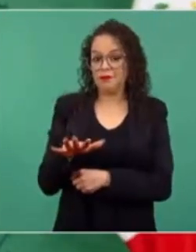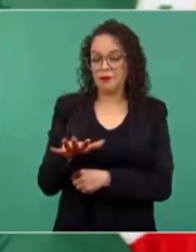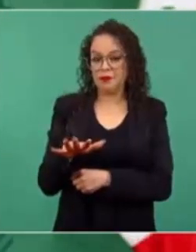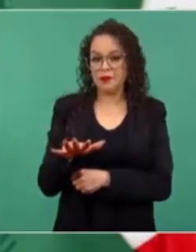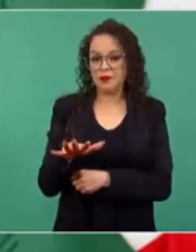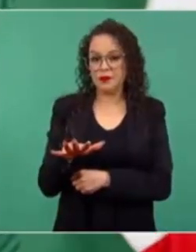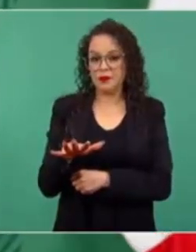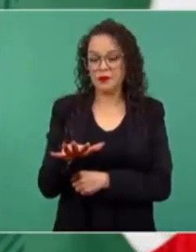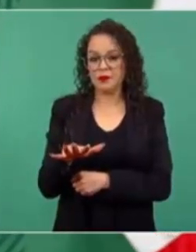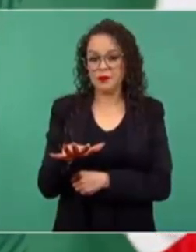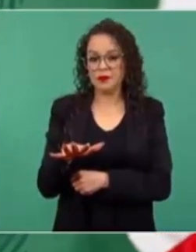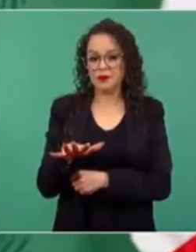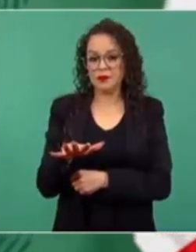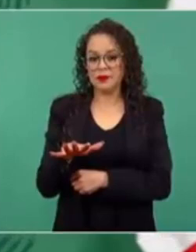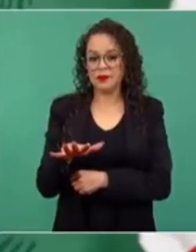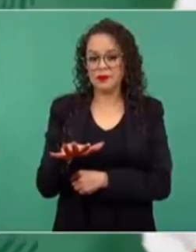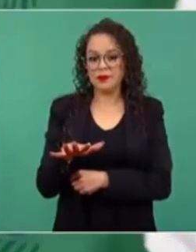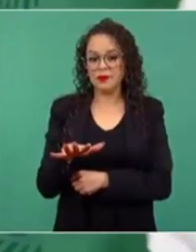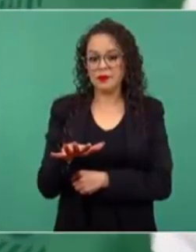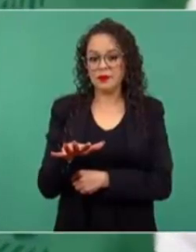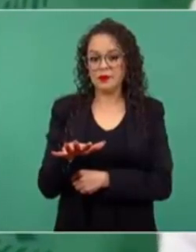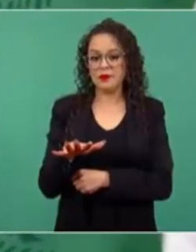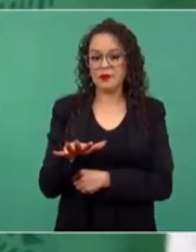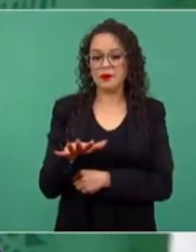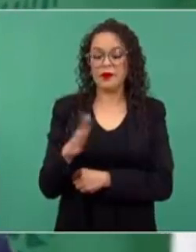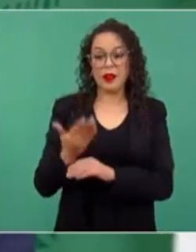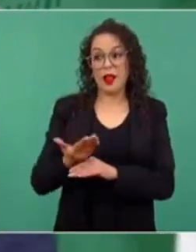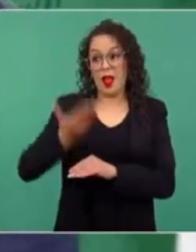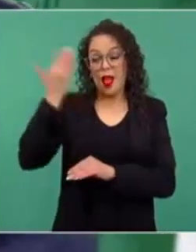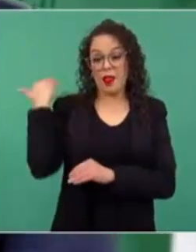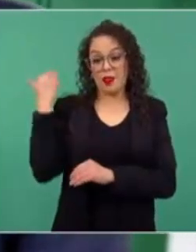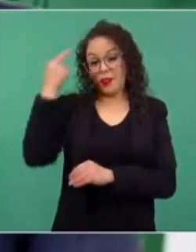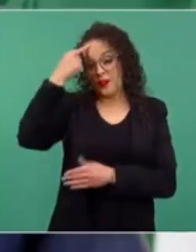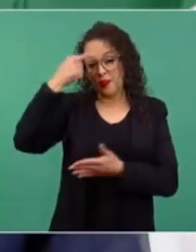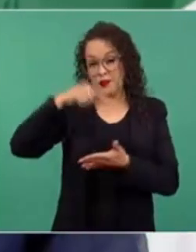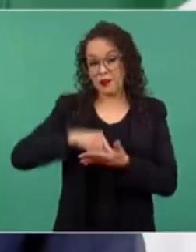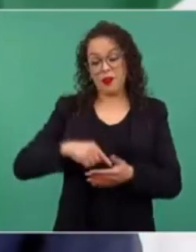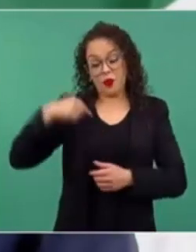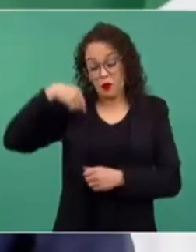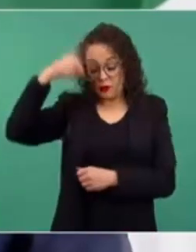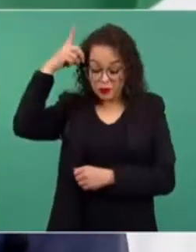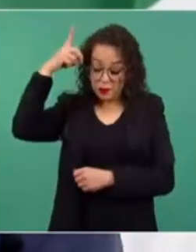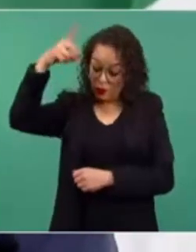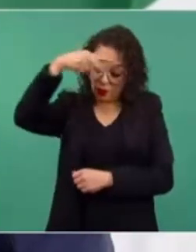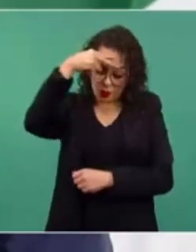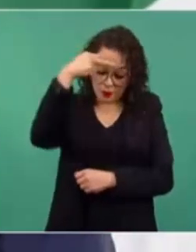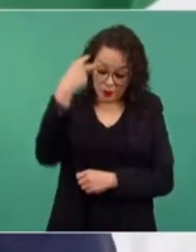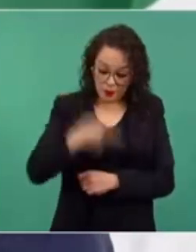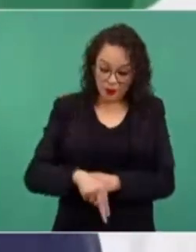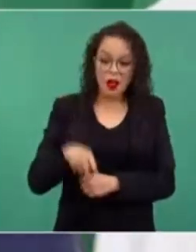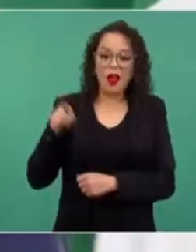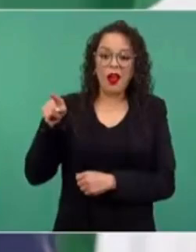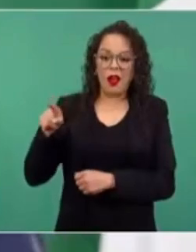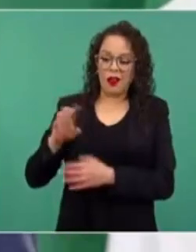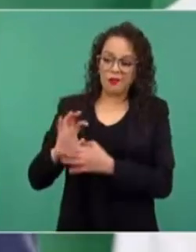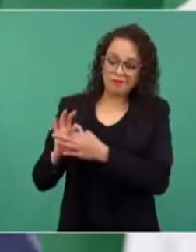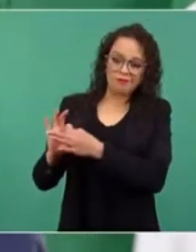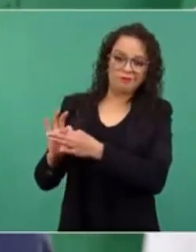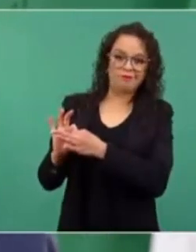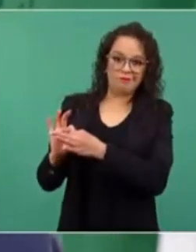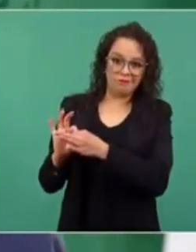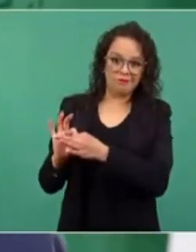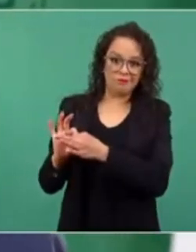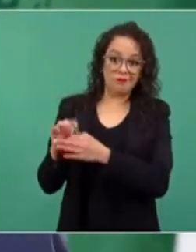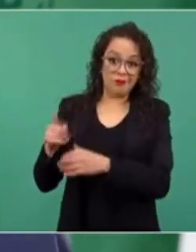de los que antes se sentían dueños de México y se dedicaron a